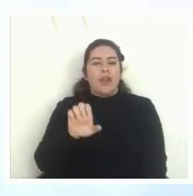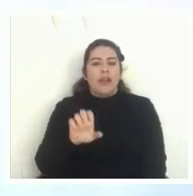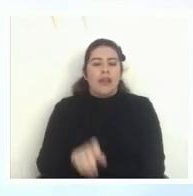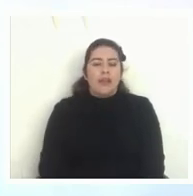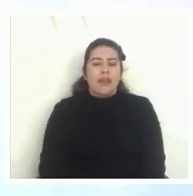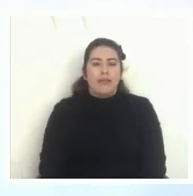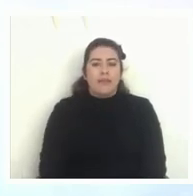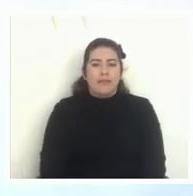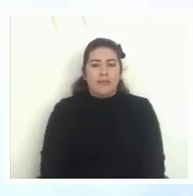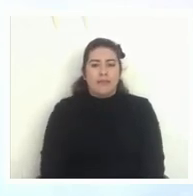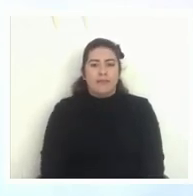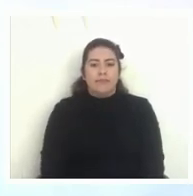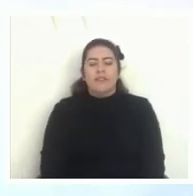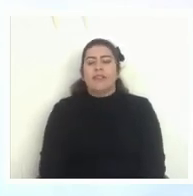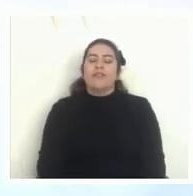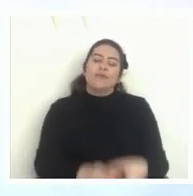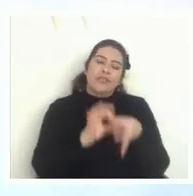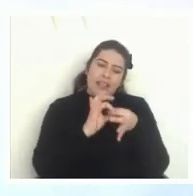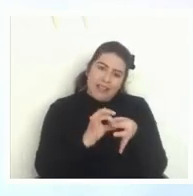muchas gracias